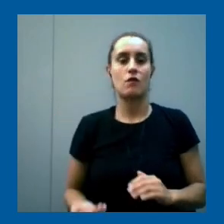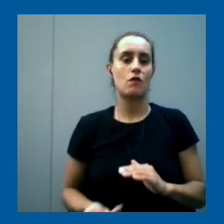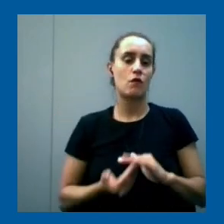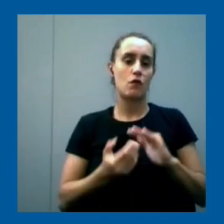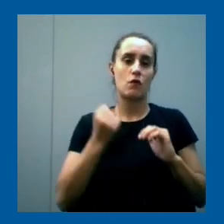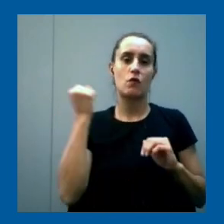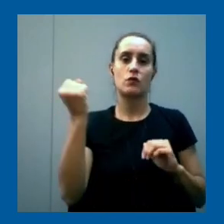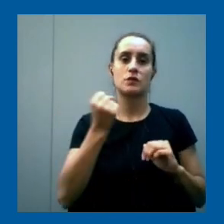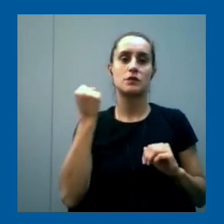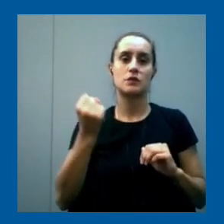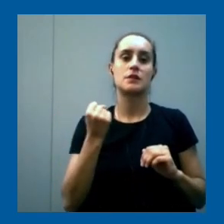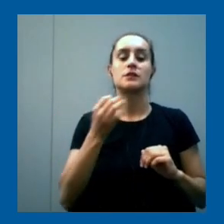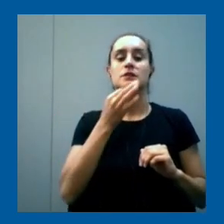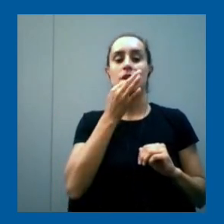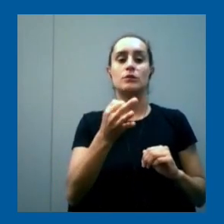industria de la tecnología.